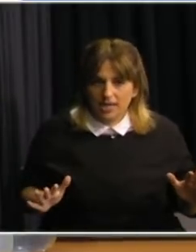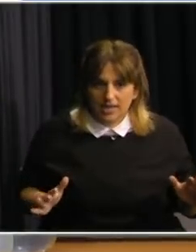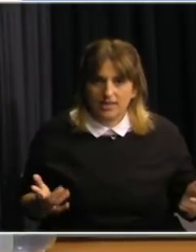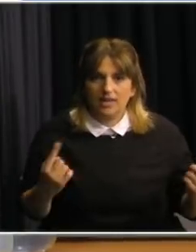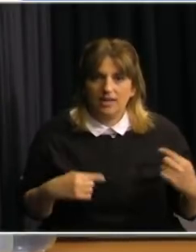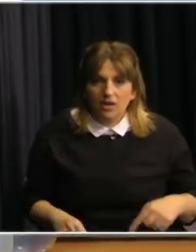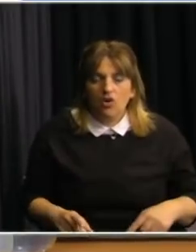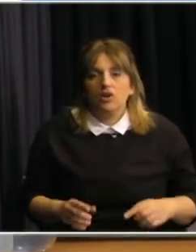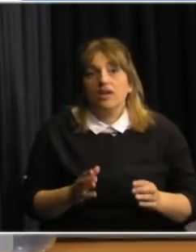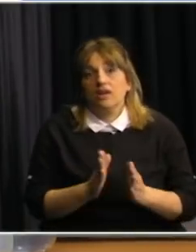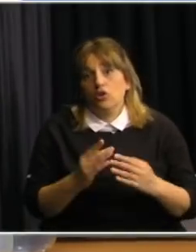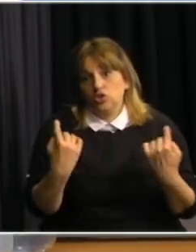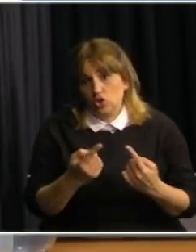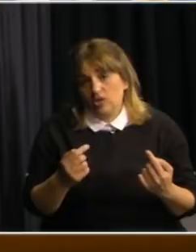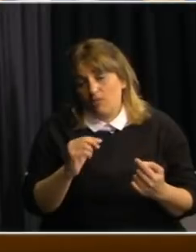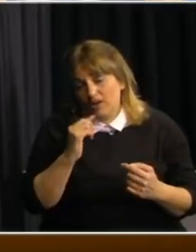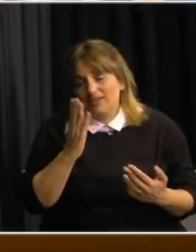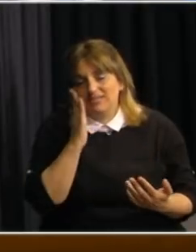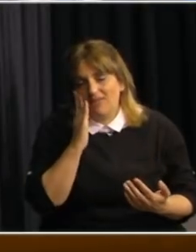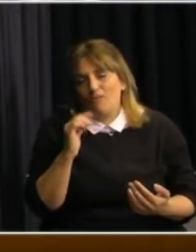que no nos falta a los uruguayos gracias